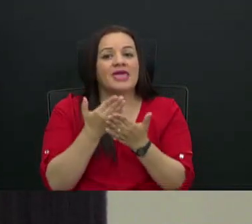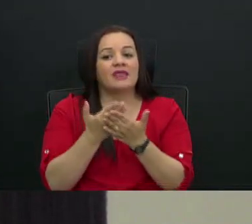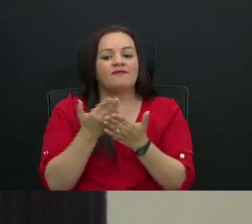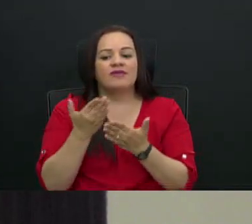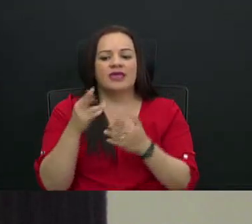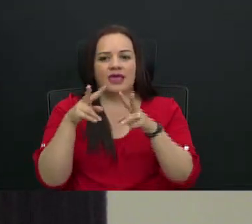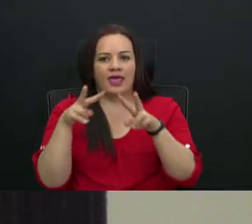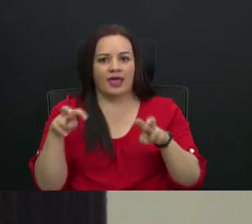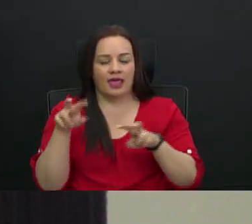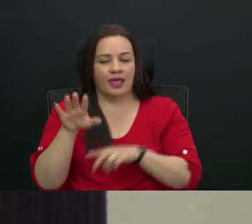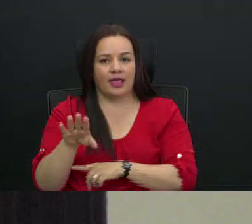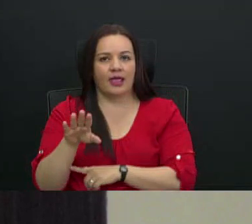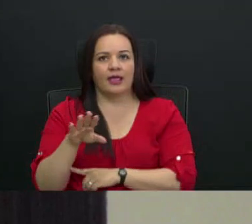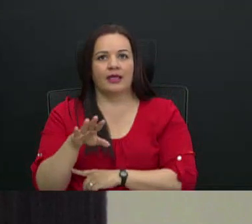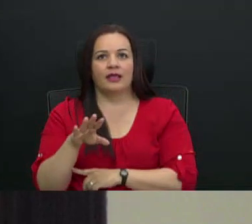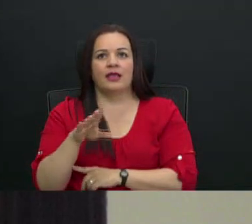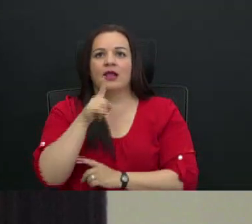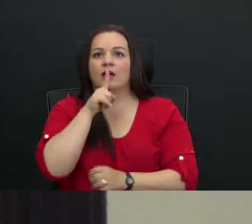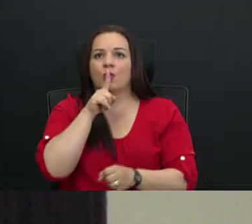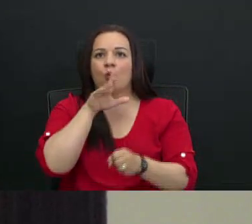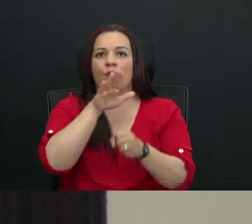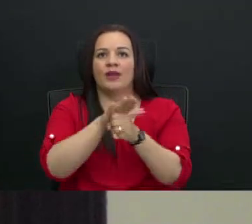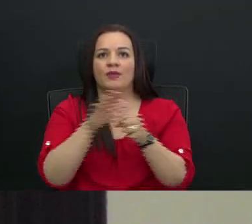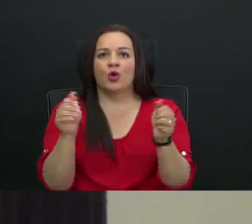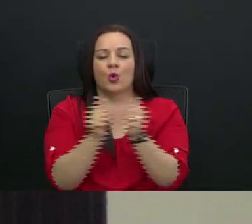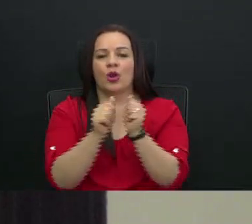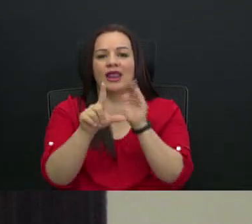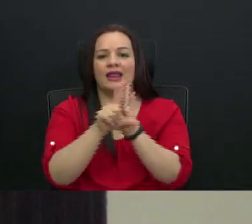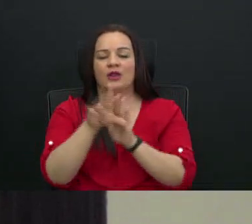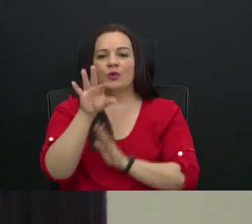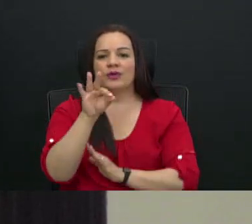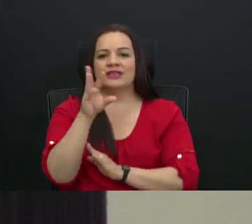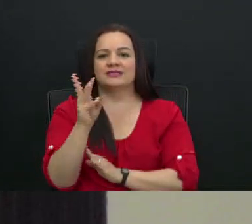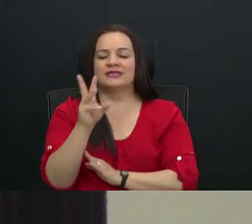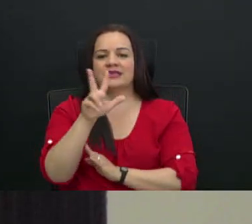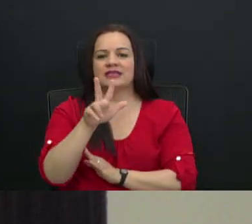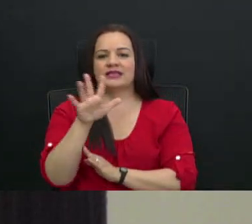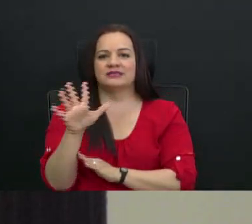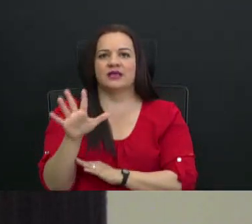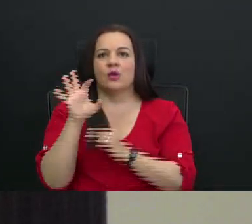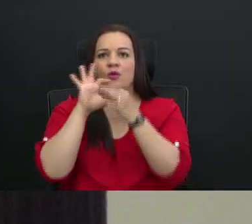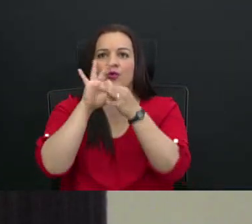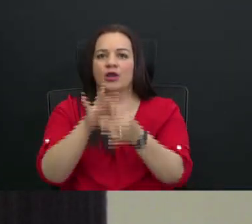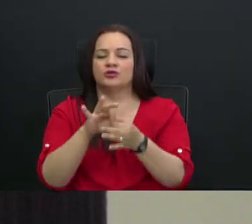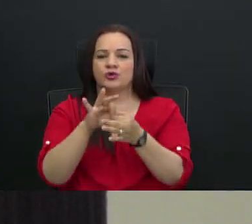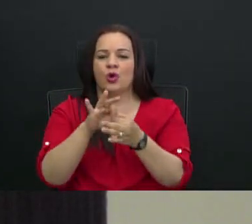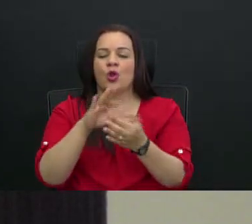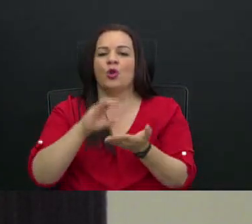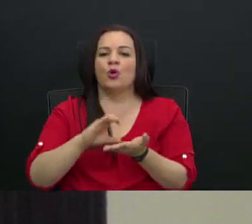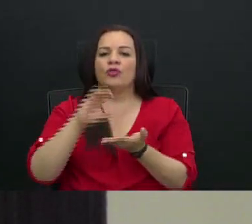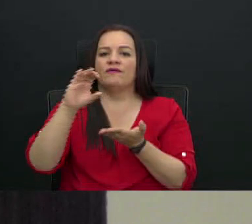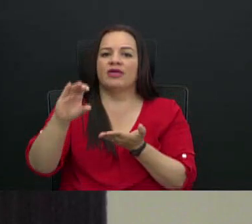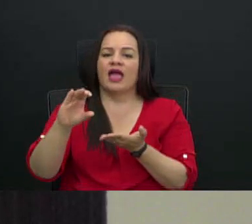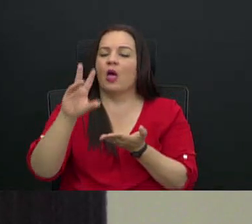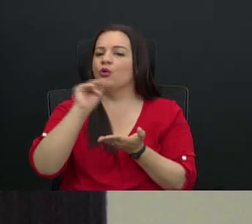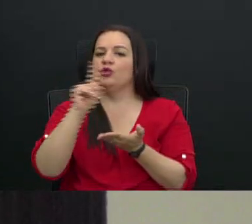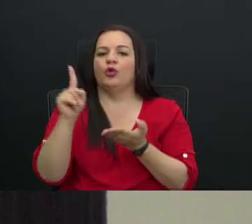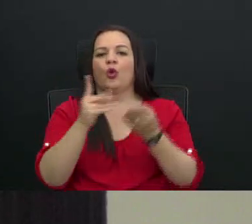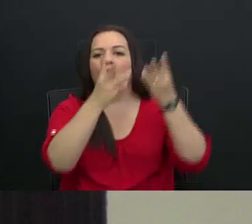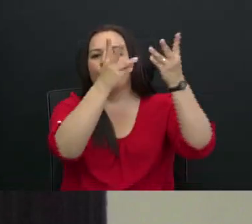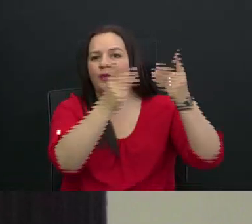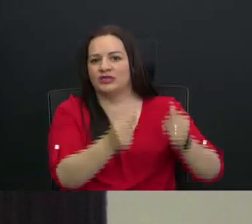cumplimiento con la ley 9635 sobre lo de vengado y no sobre lo presupuestado.